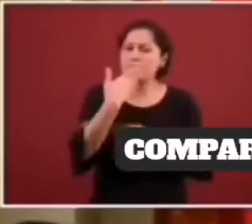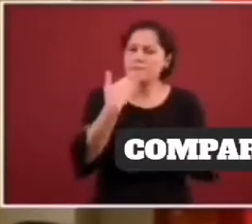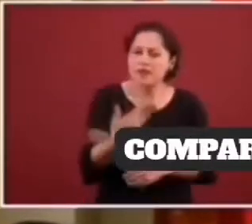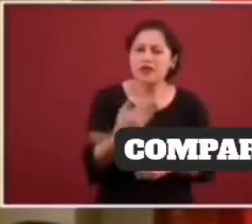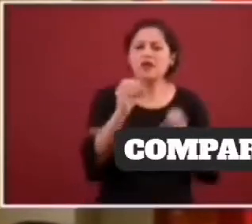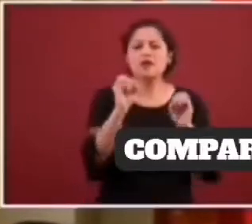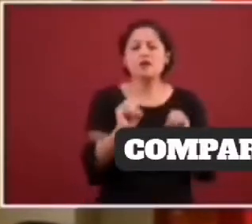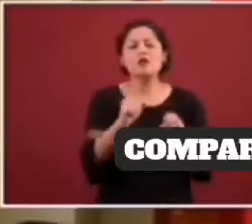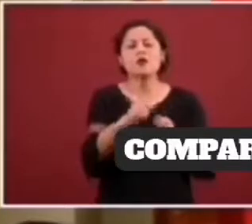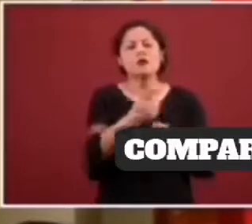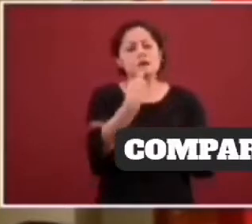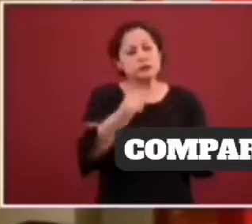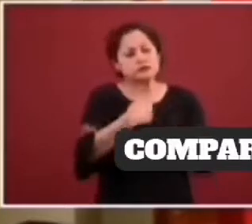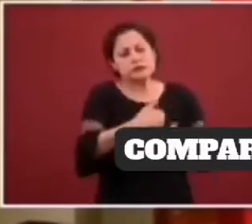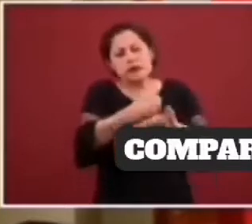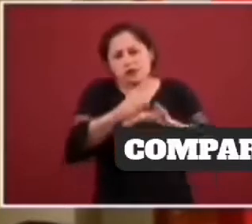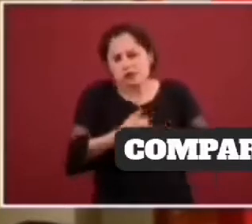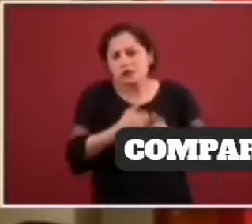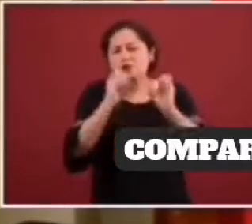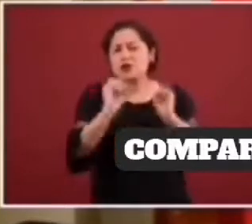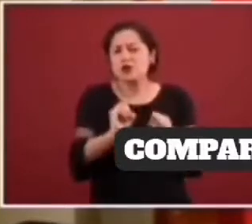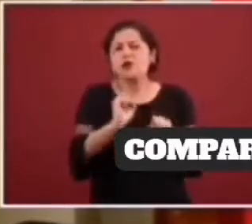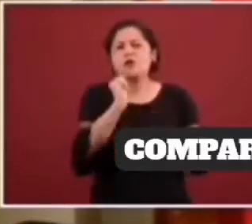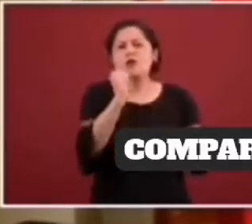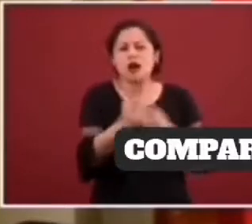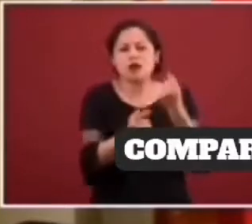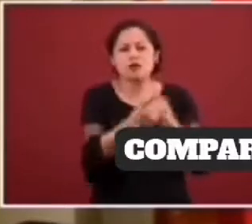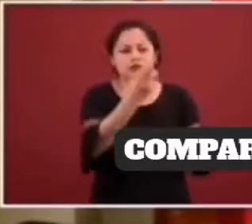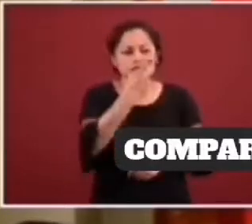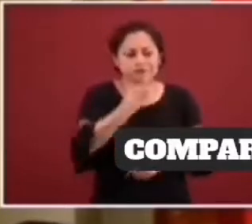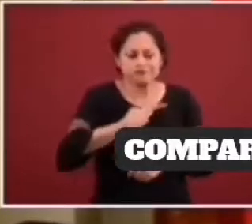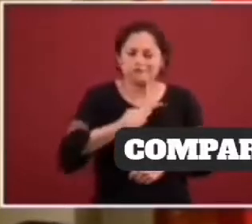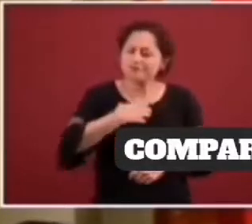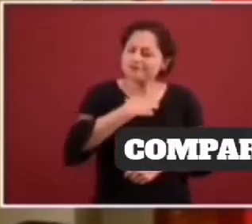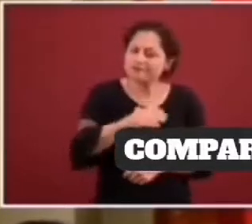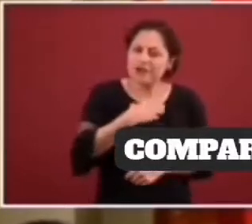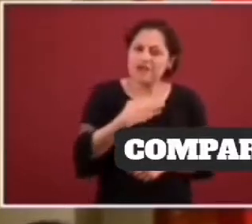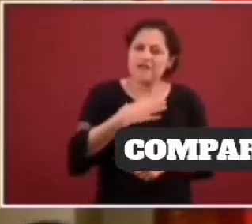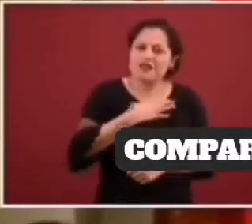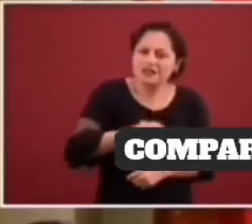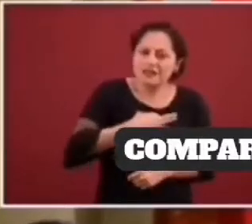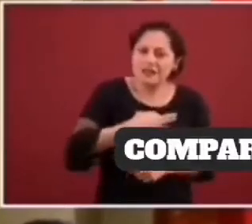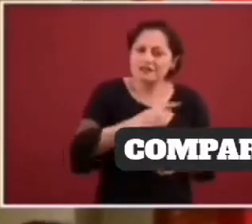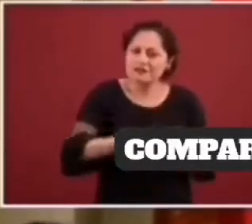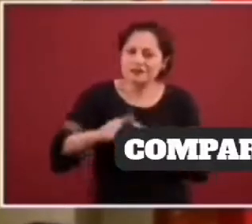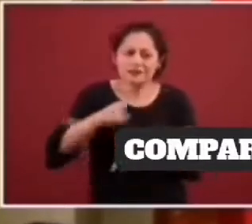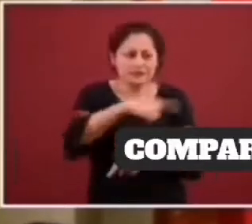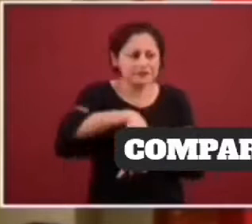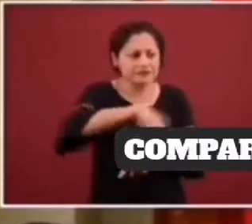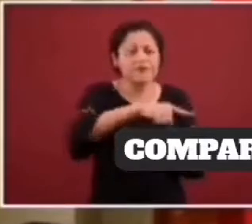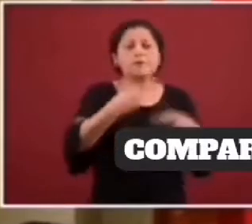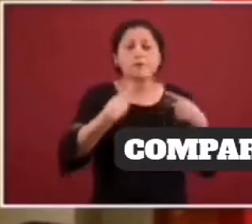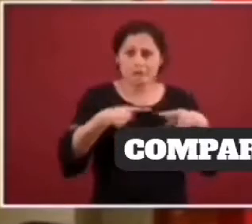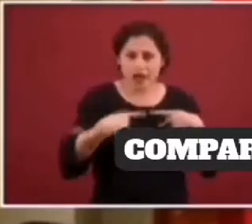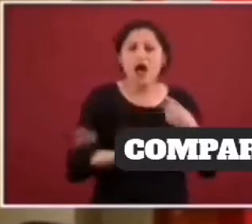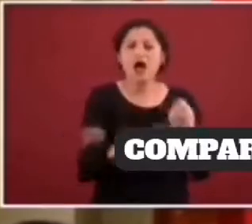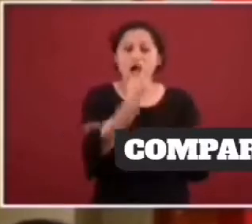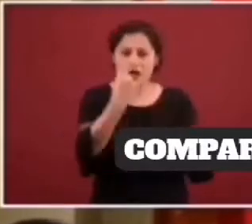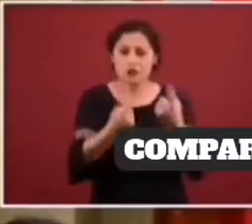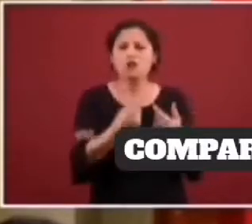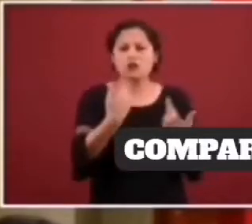donaciones de gente que entiende nuestro trabajo, nuestra labor, recibimos